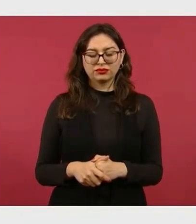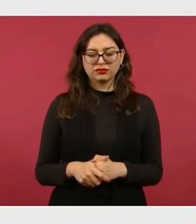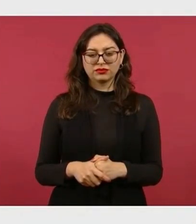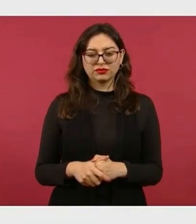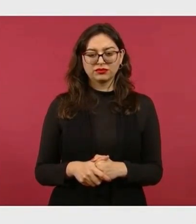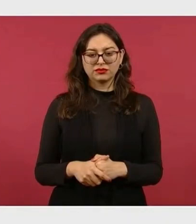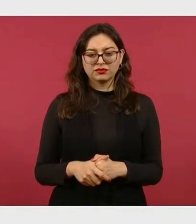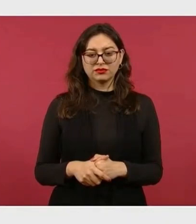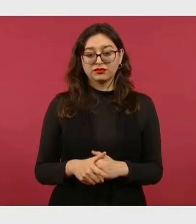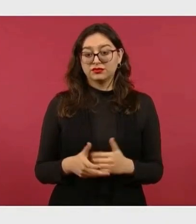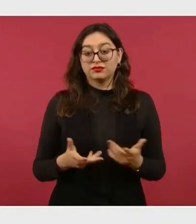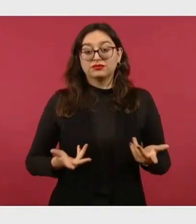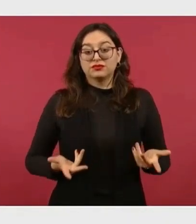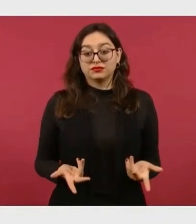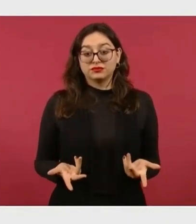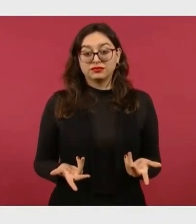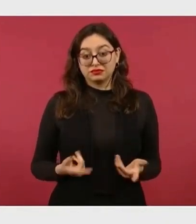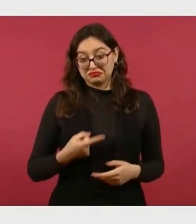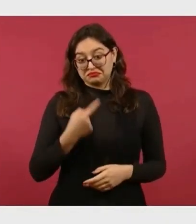Ponga Palomino.